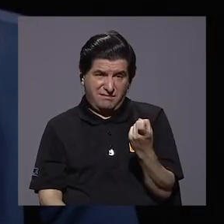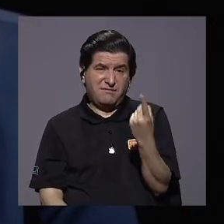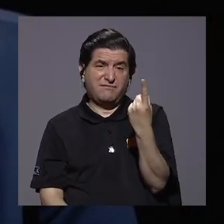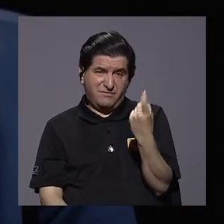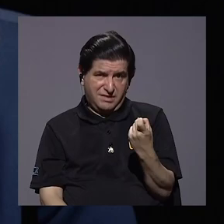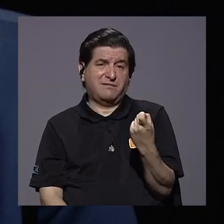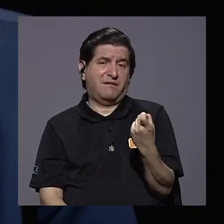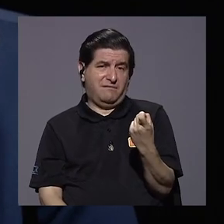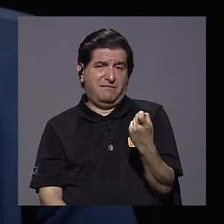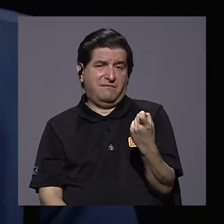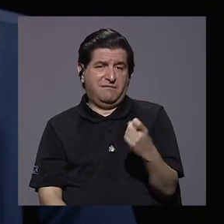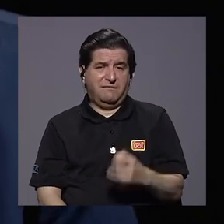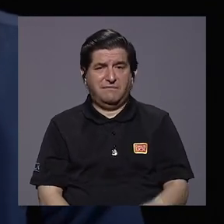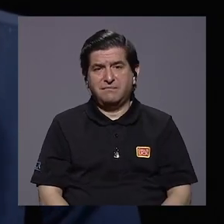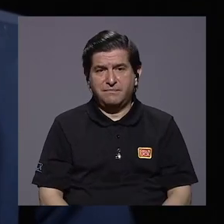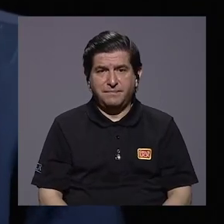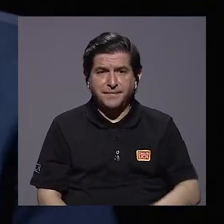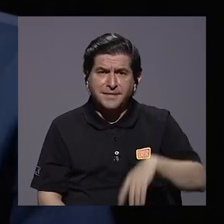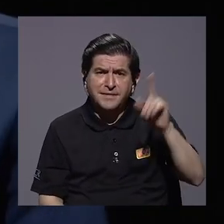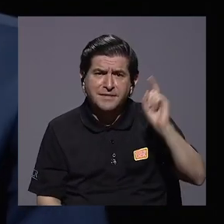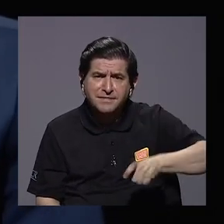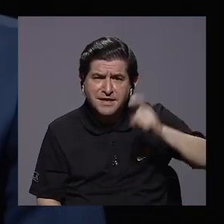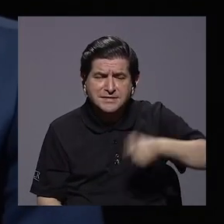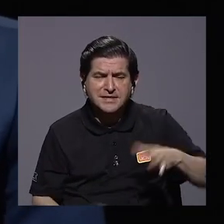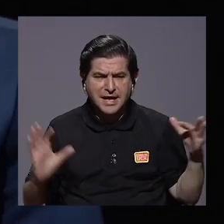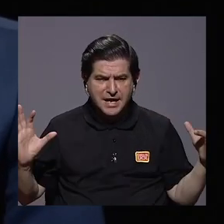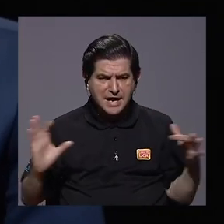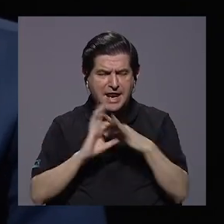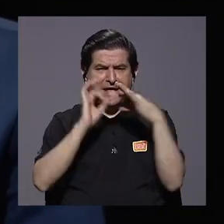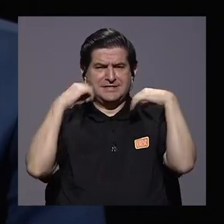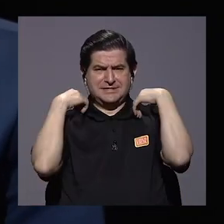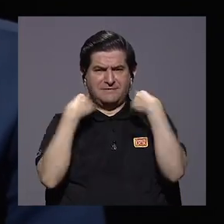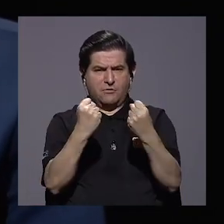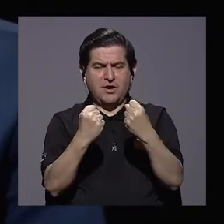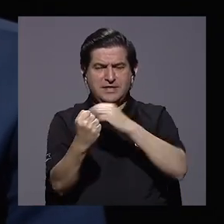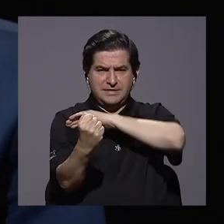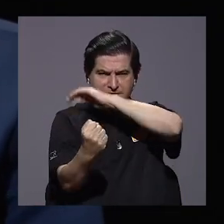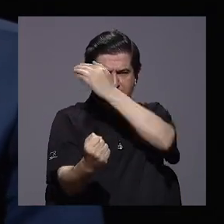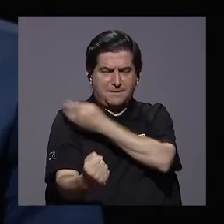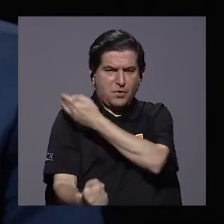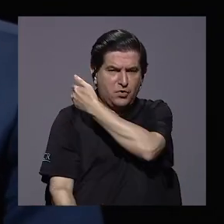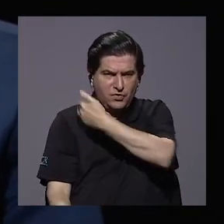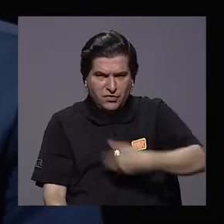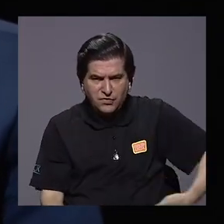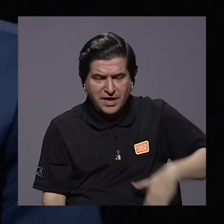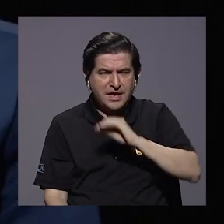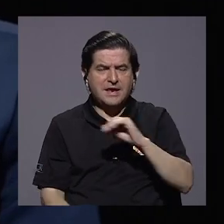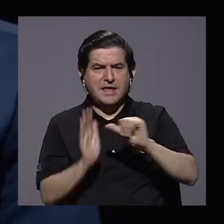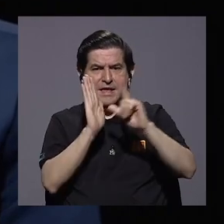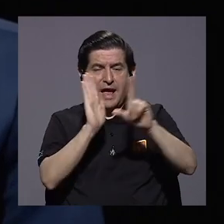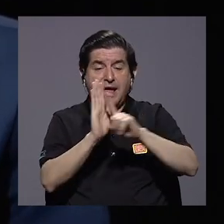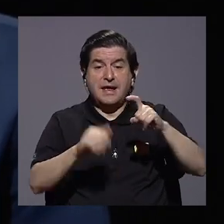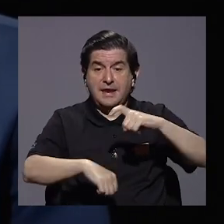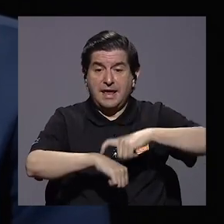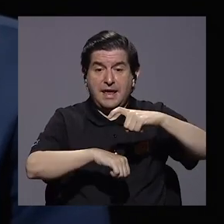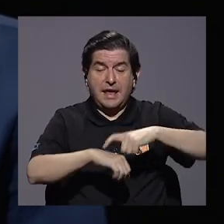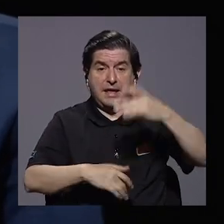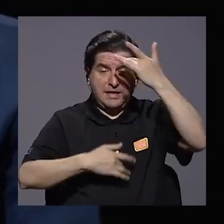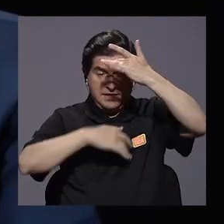hay que tener un enlace más fuerte entre el Poder Ejecutivo y el Legislativo, más en una época de pandemia.